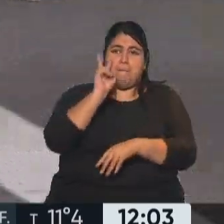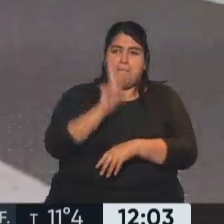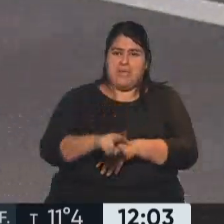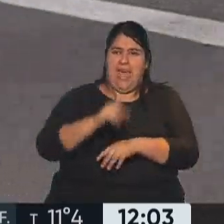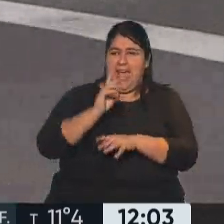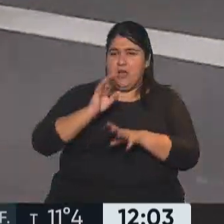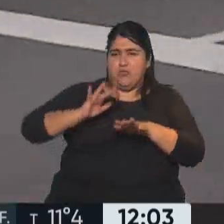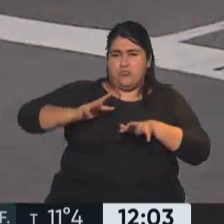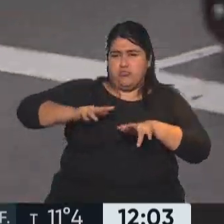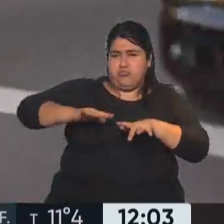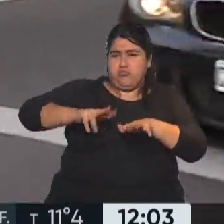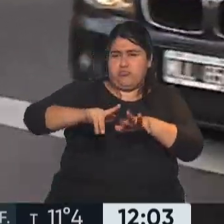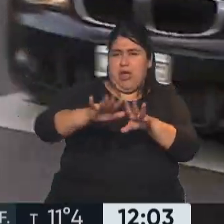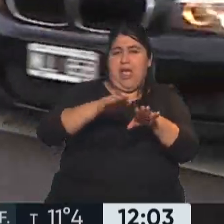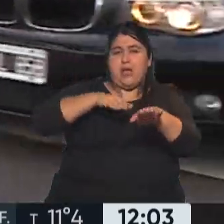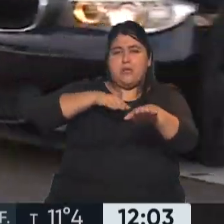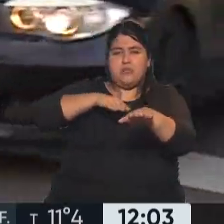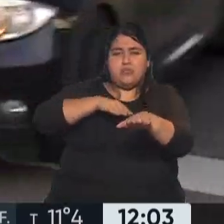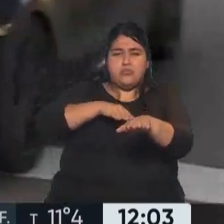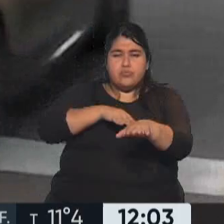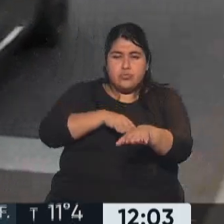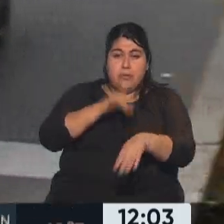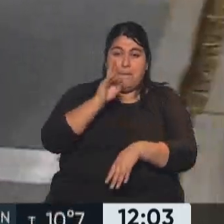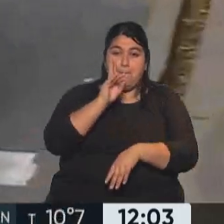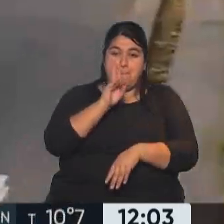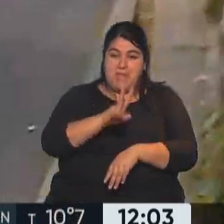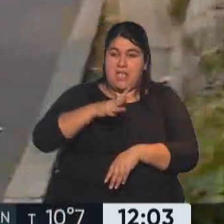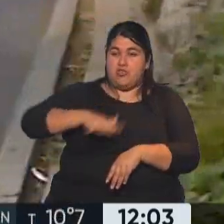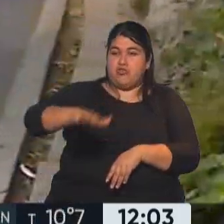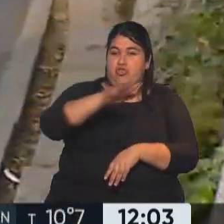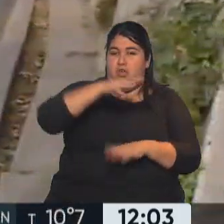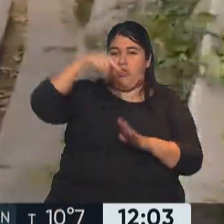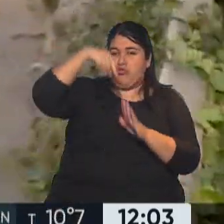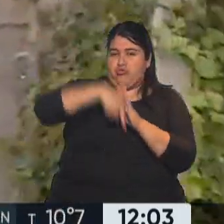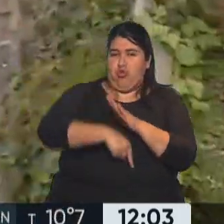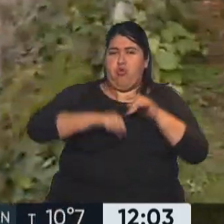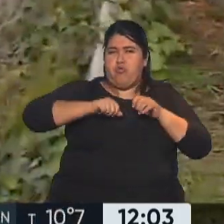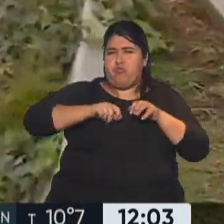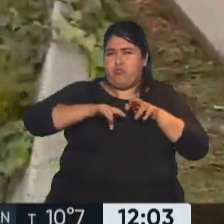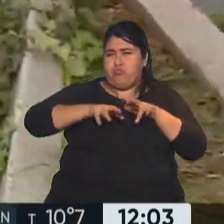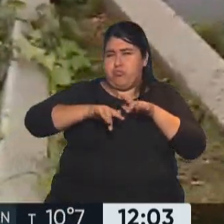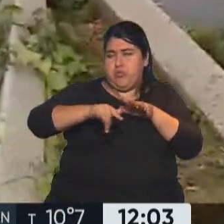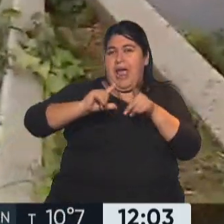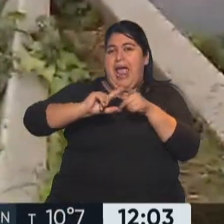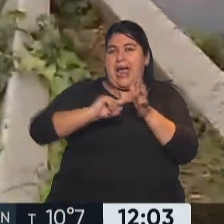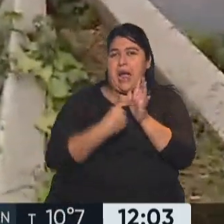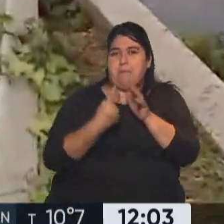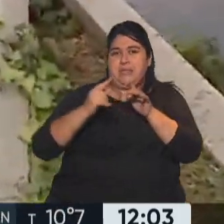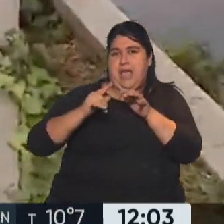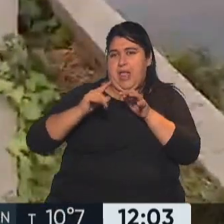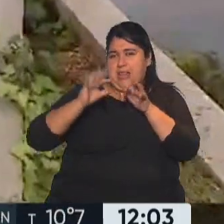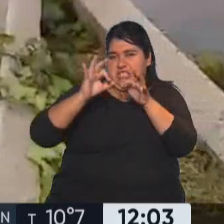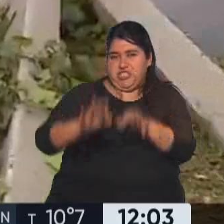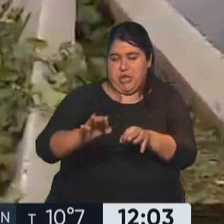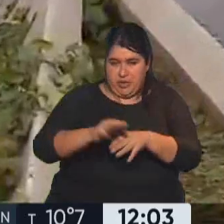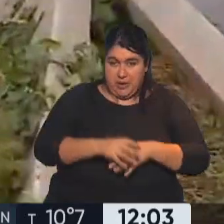fila, una larga fila, desde Estación Constitución. Esta es la columna sur que avanza sobre la capital federal. Recordemos que